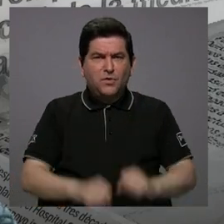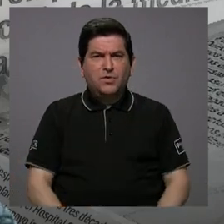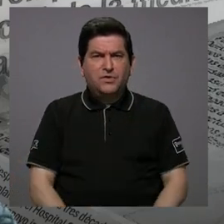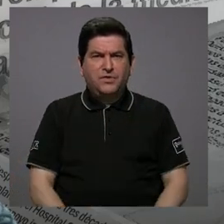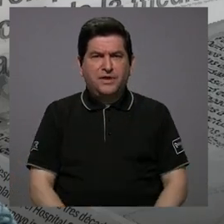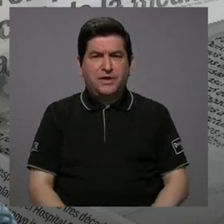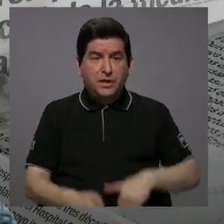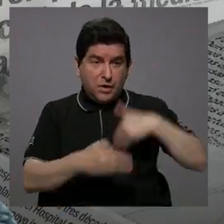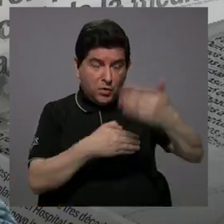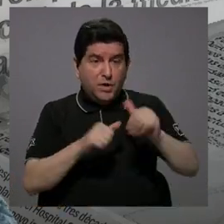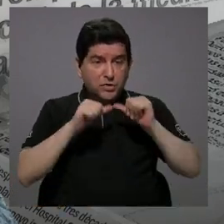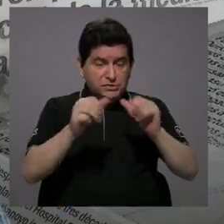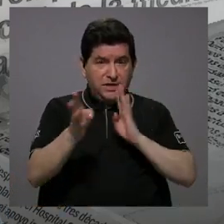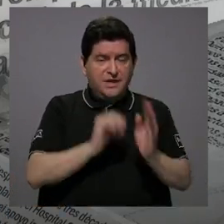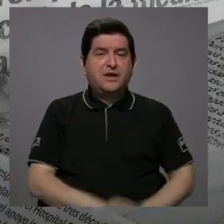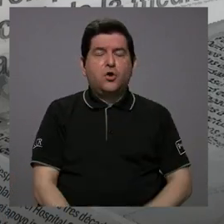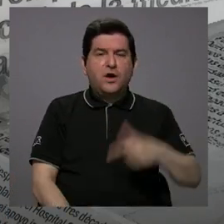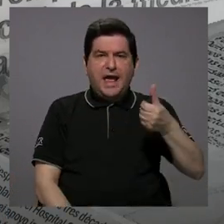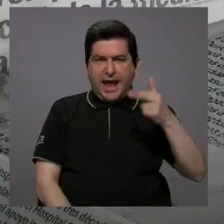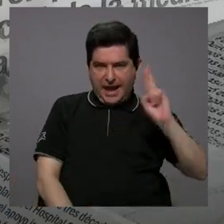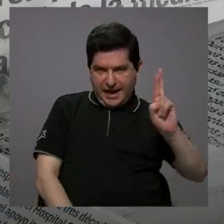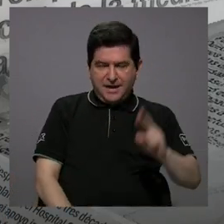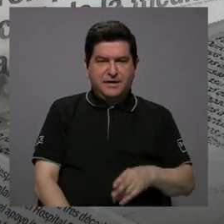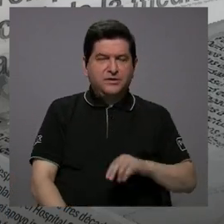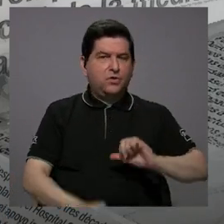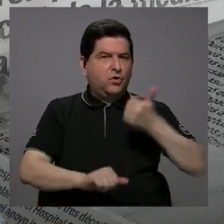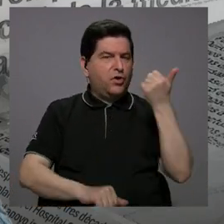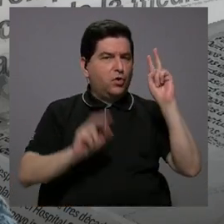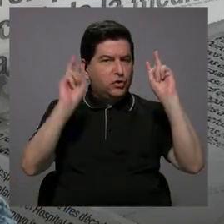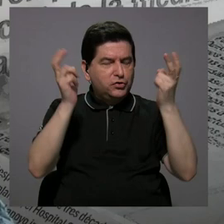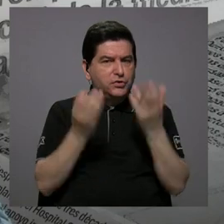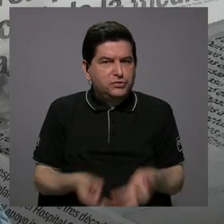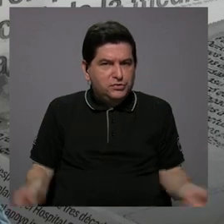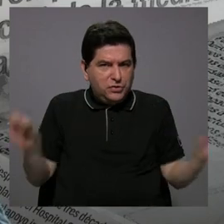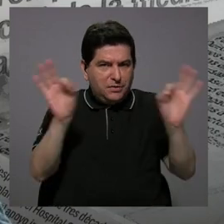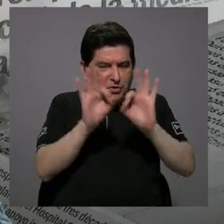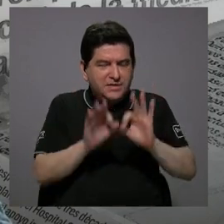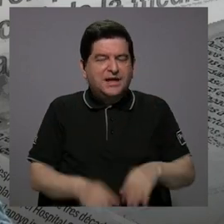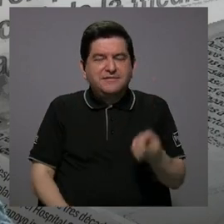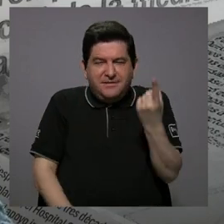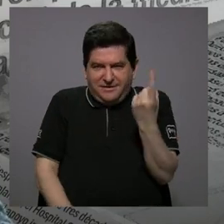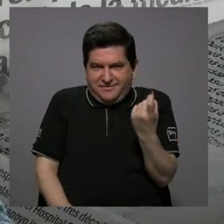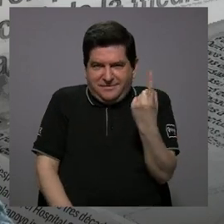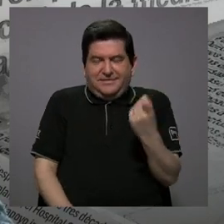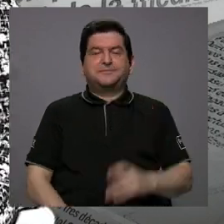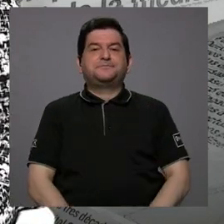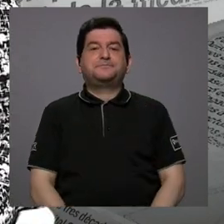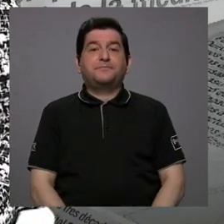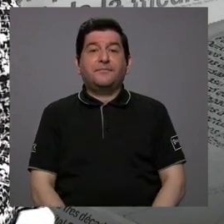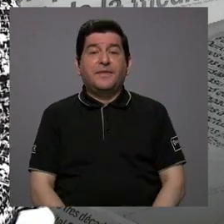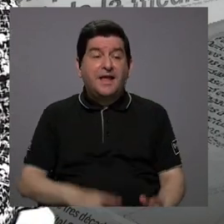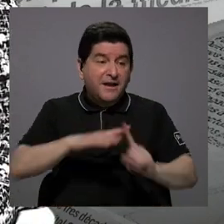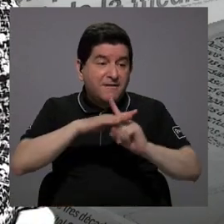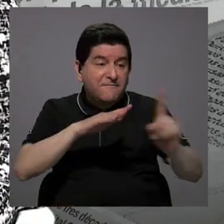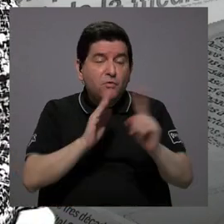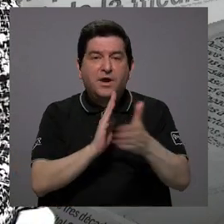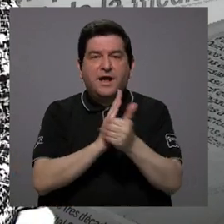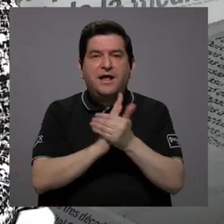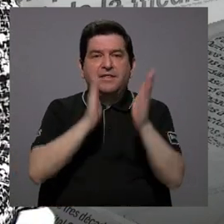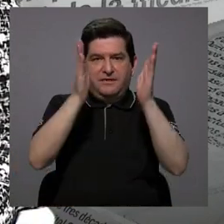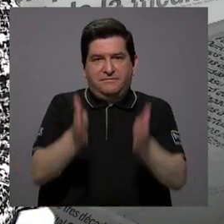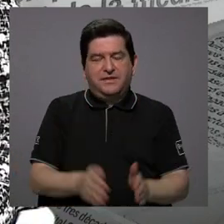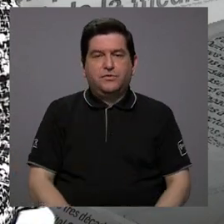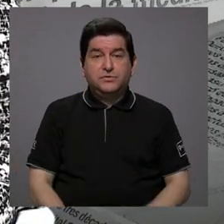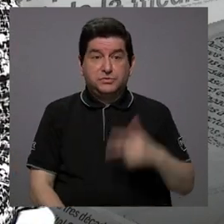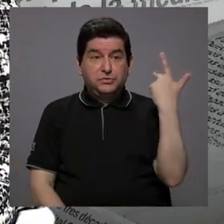con don Gerardo a hablar de otros temas específicos que se nos quedó anteriormente? La fuga del talento es